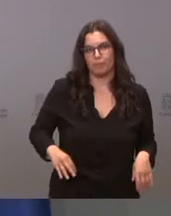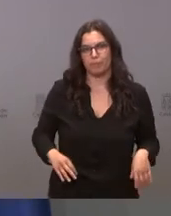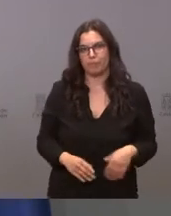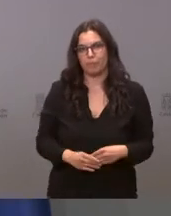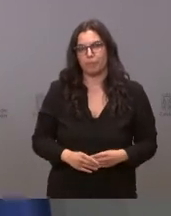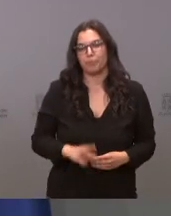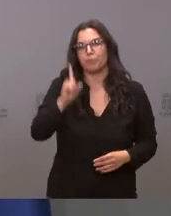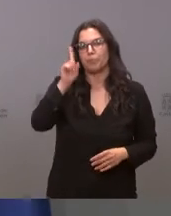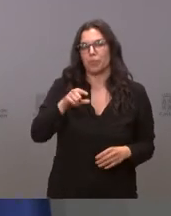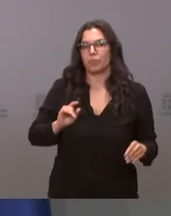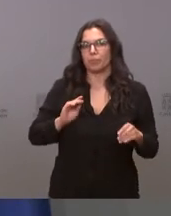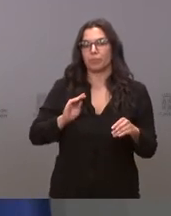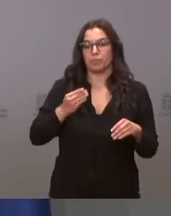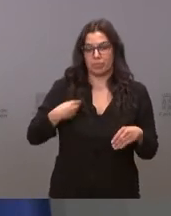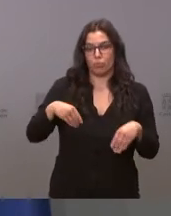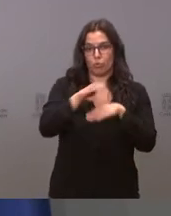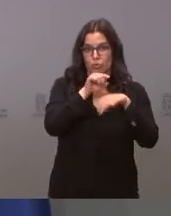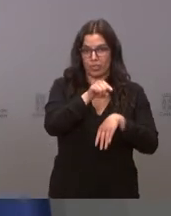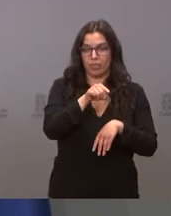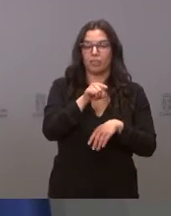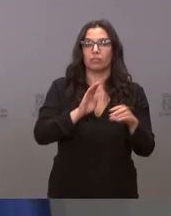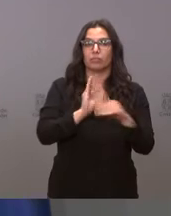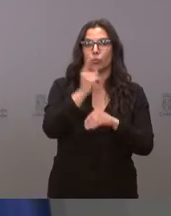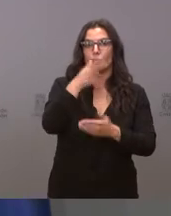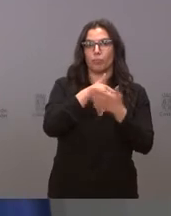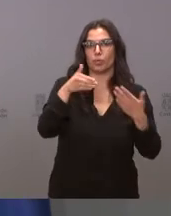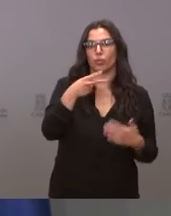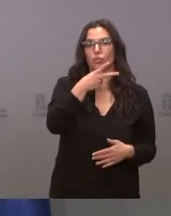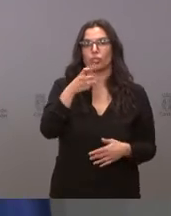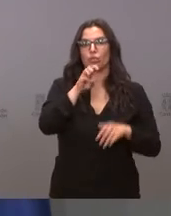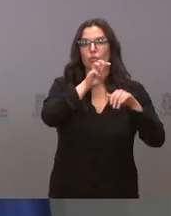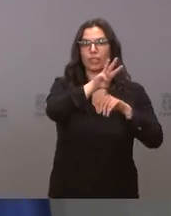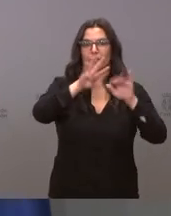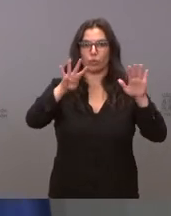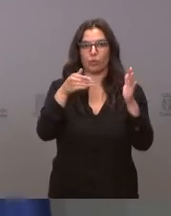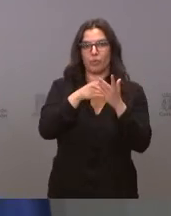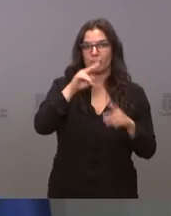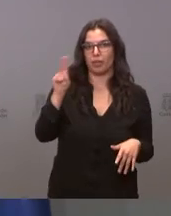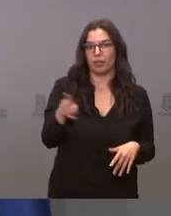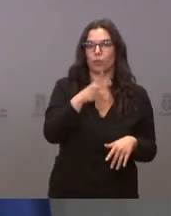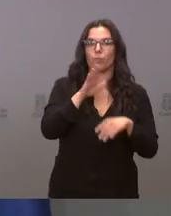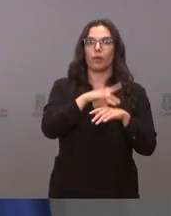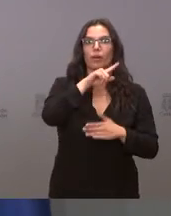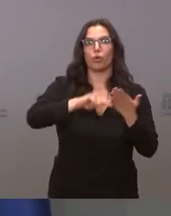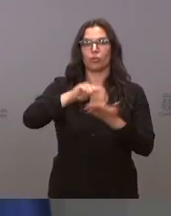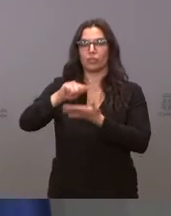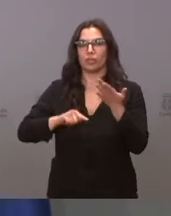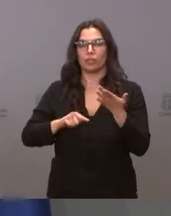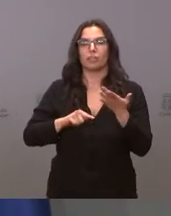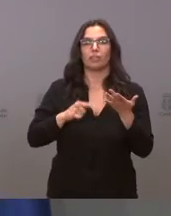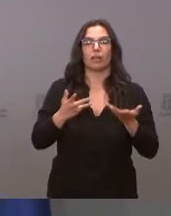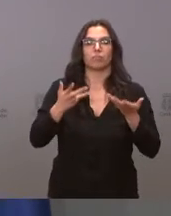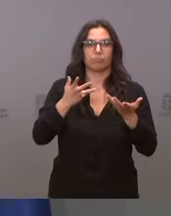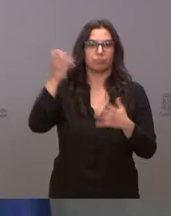Se destinan también, desde la misma Consejería, 1,239,000 euros para la contratación del suministro de energía